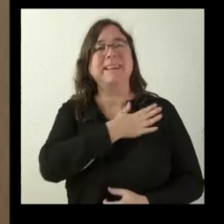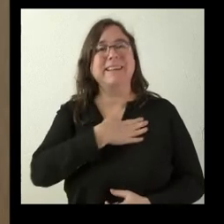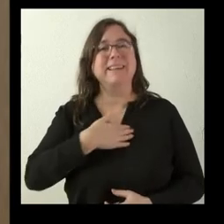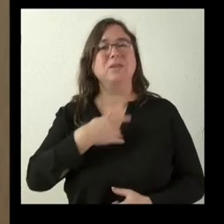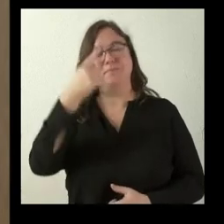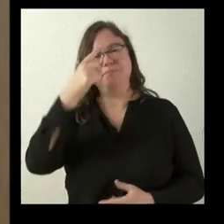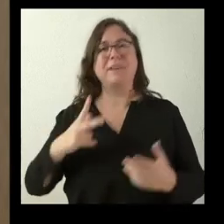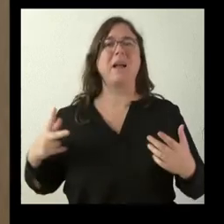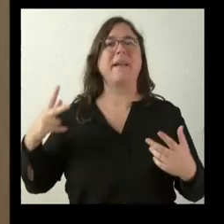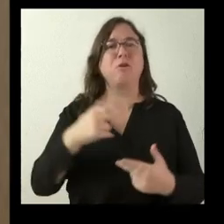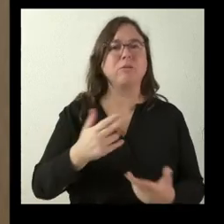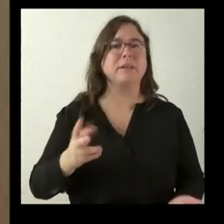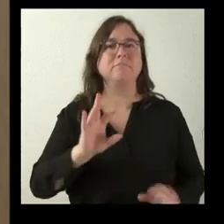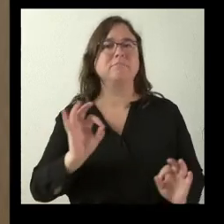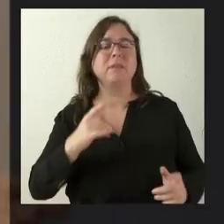recorte?